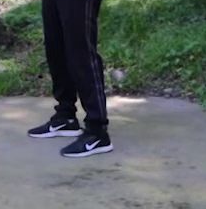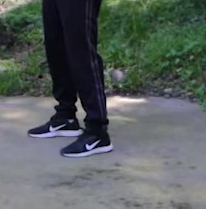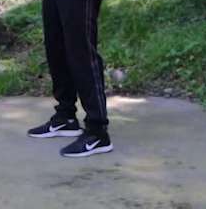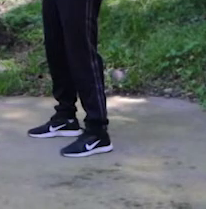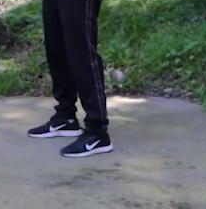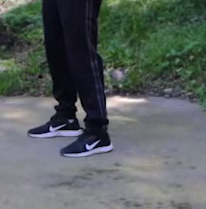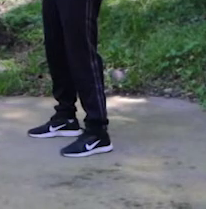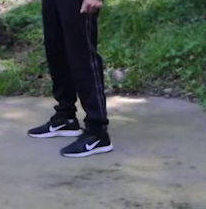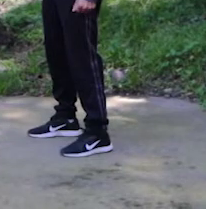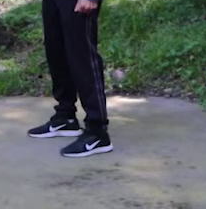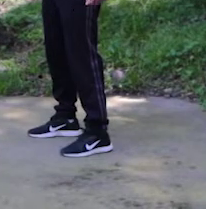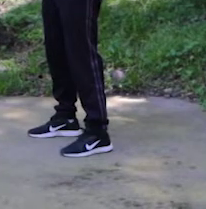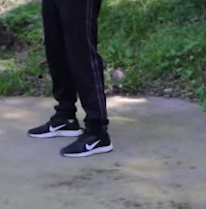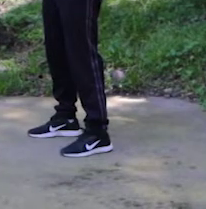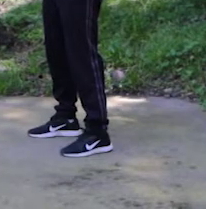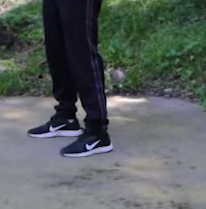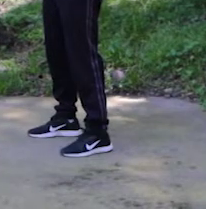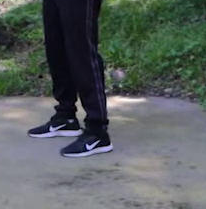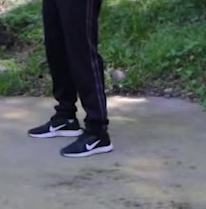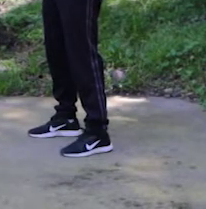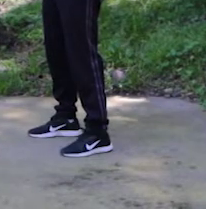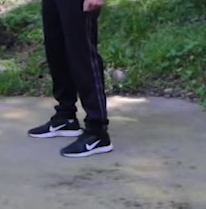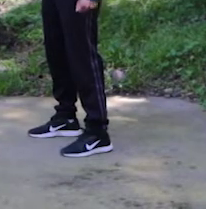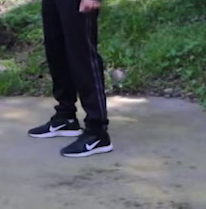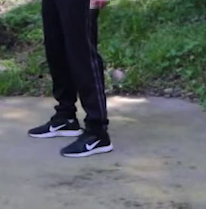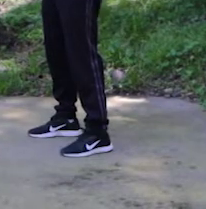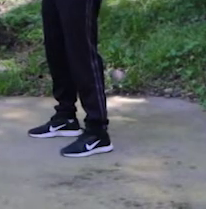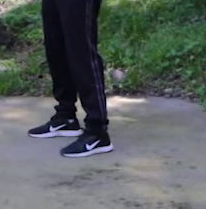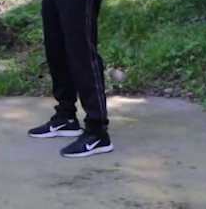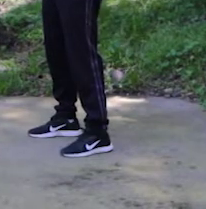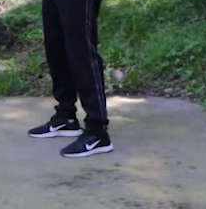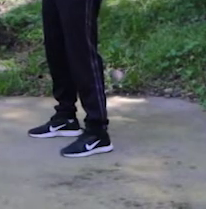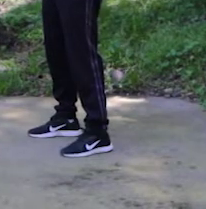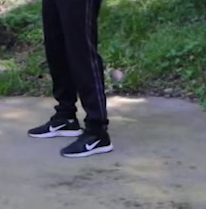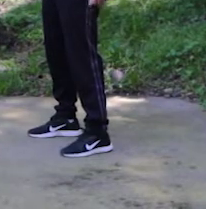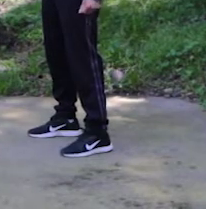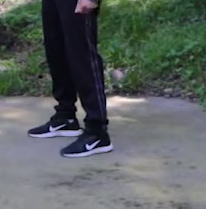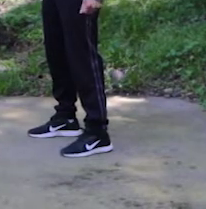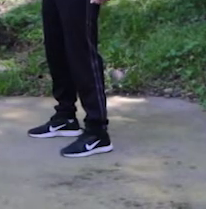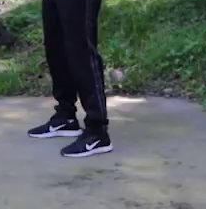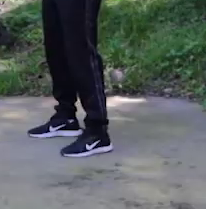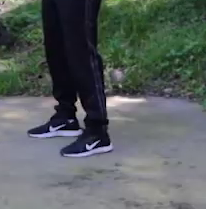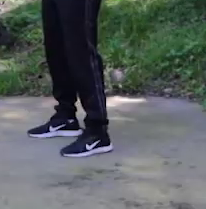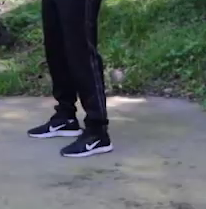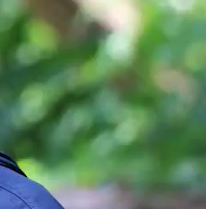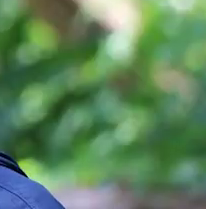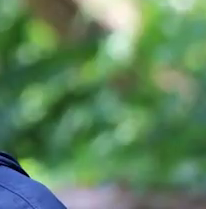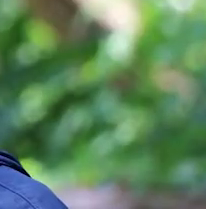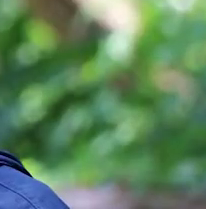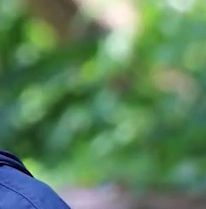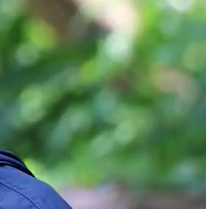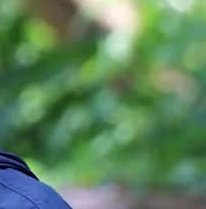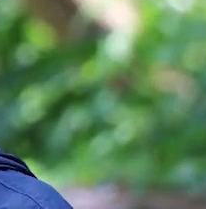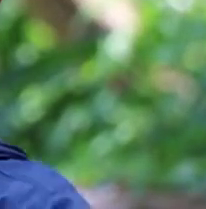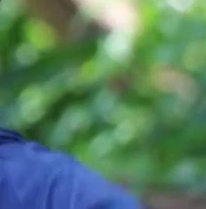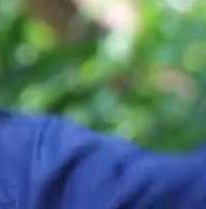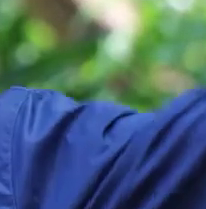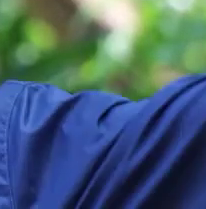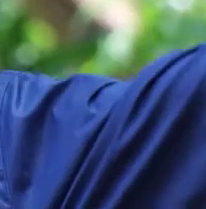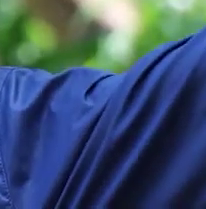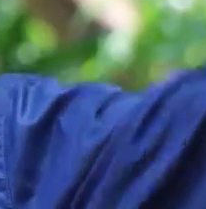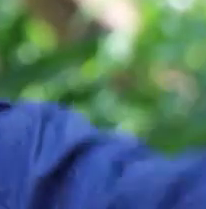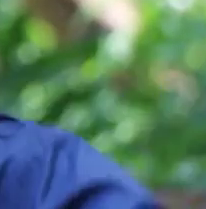Exactamente ahí. Exacto. Ahí. elevamos, bajamos, elevamos, bajamos. Abrir nuestros brazos